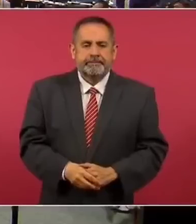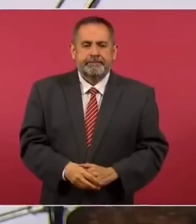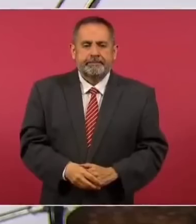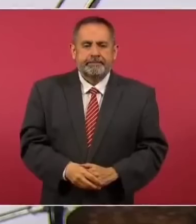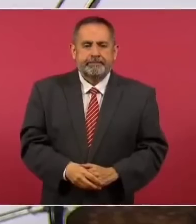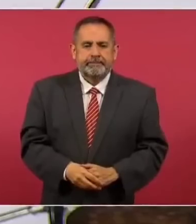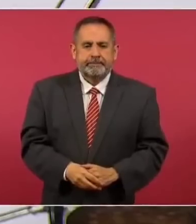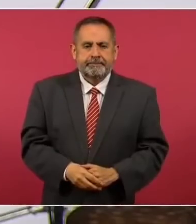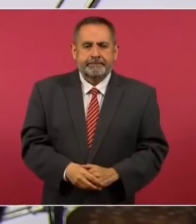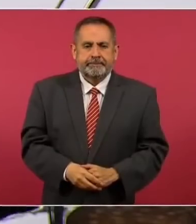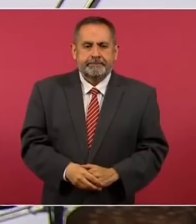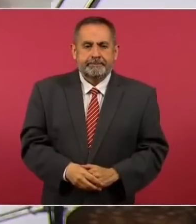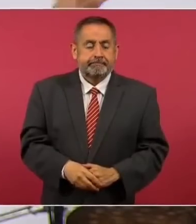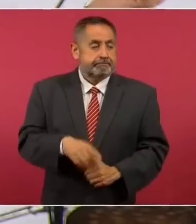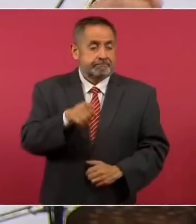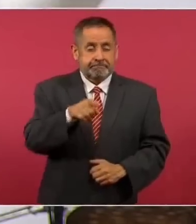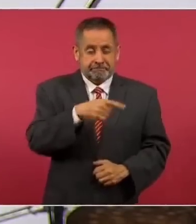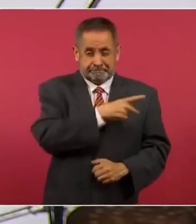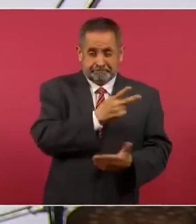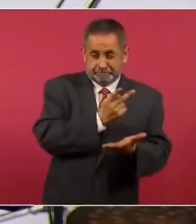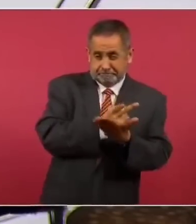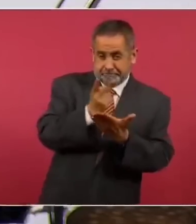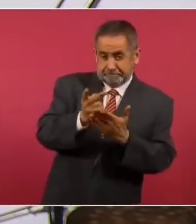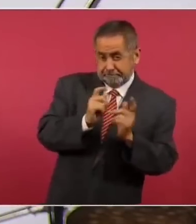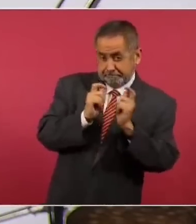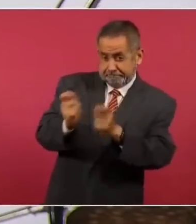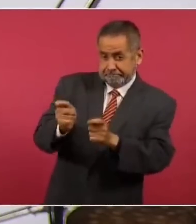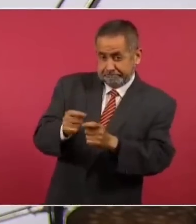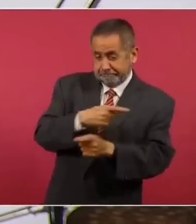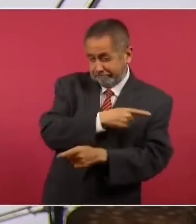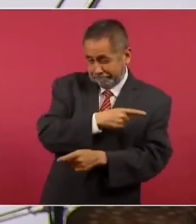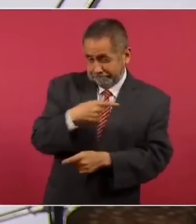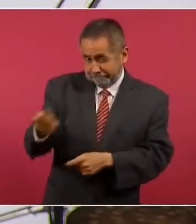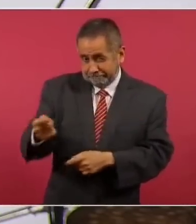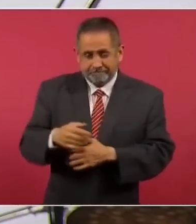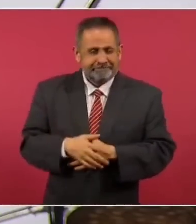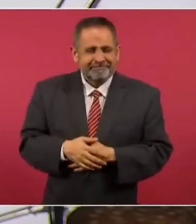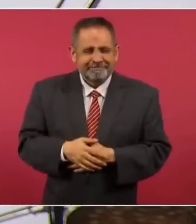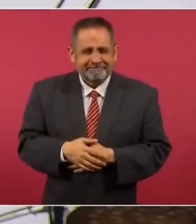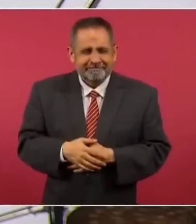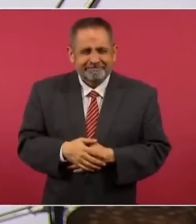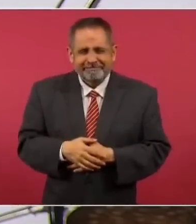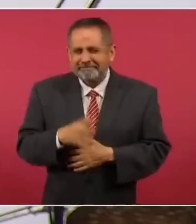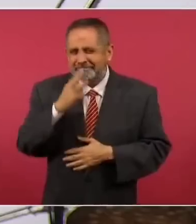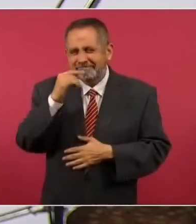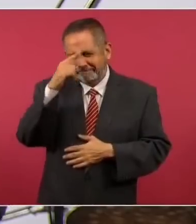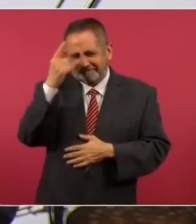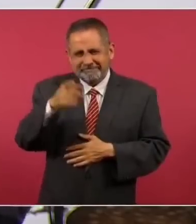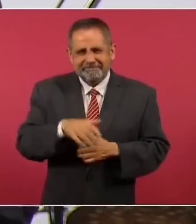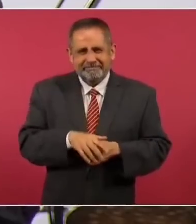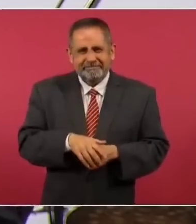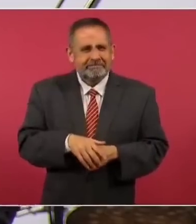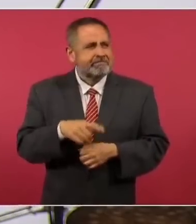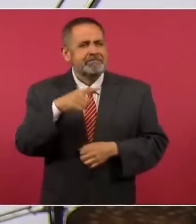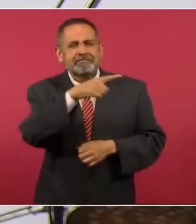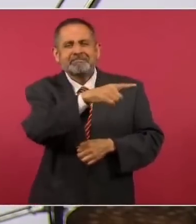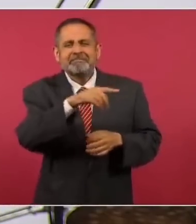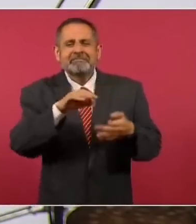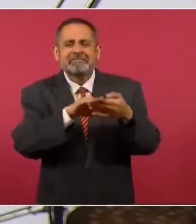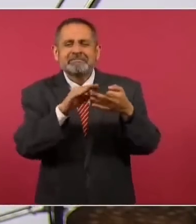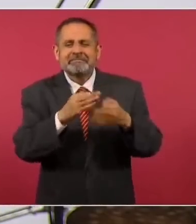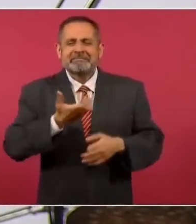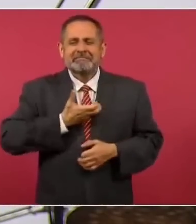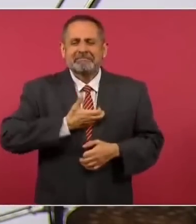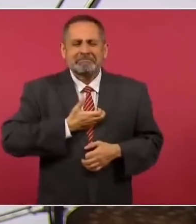Esos premios se pueden conseguir en la Plaza de Santo Domingo